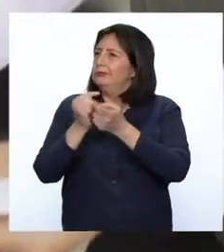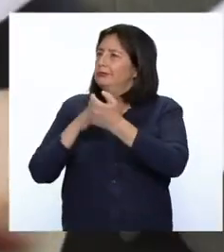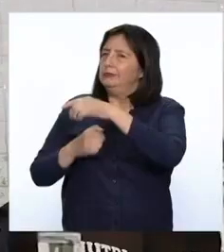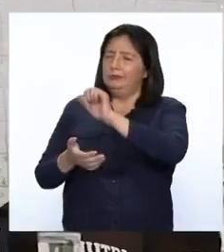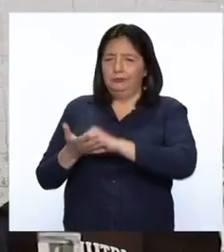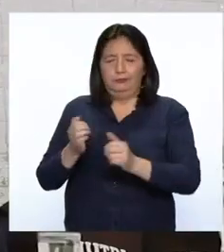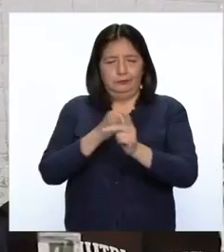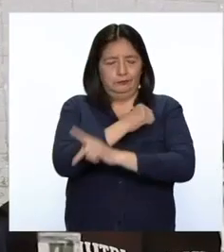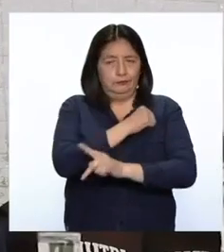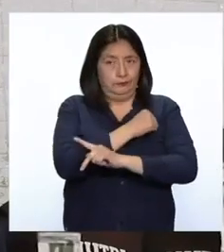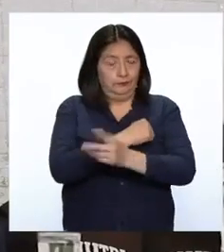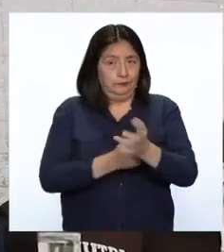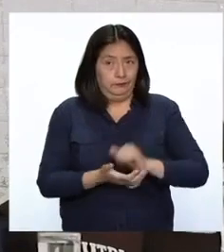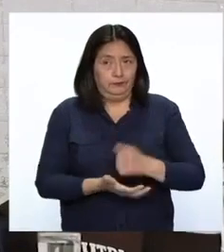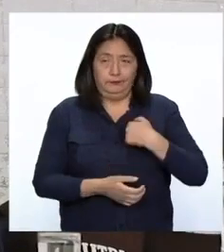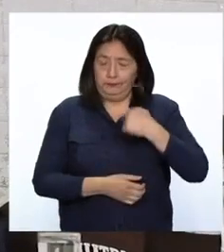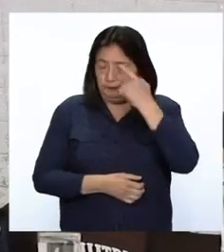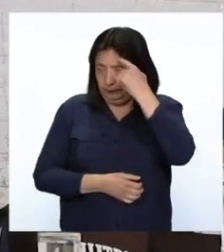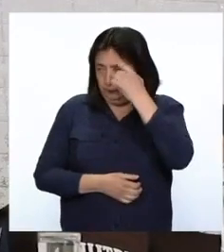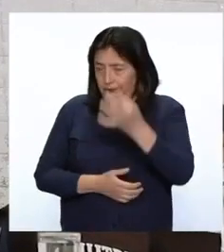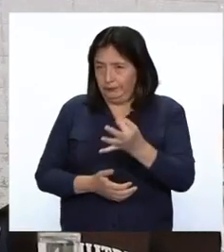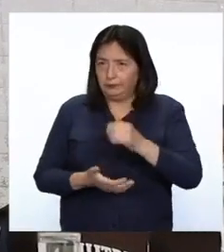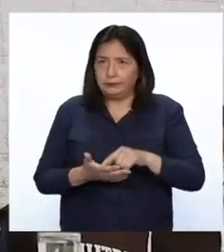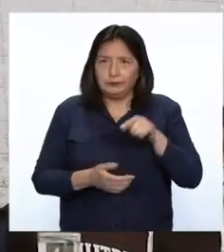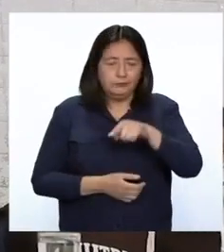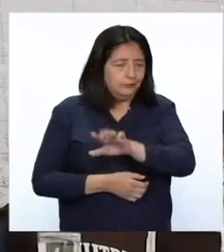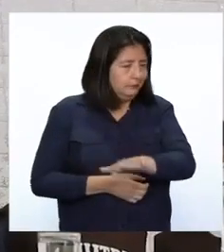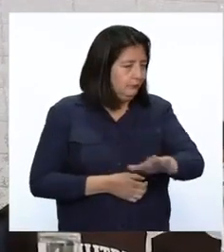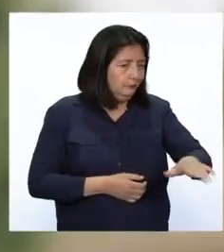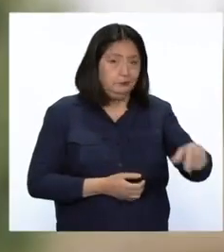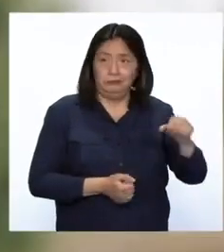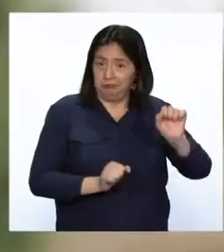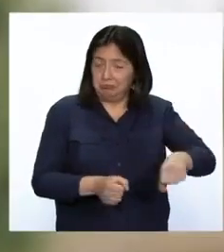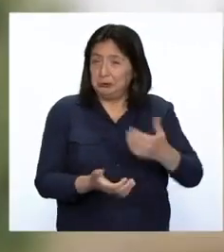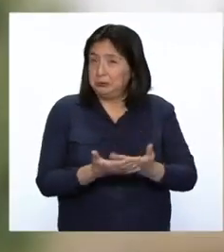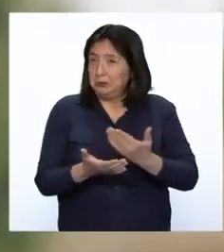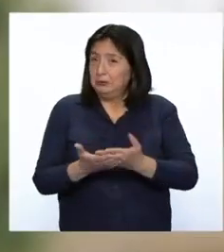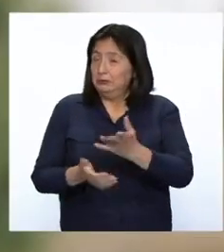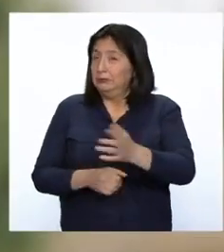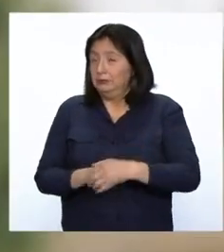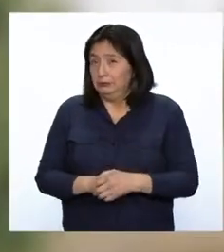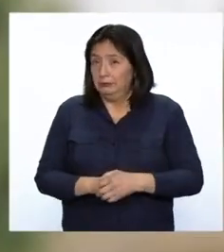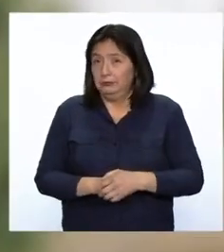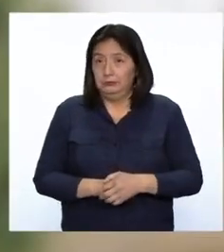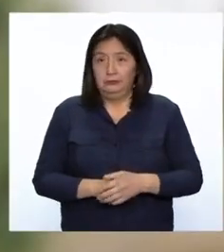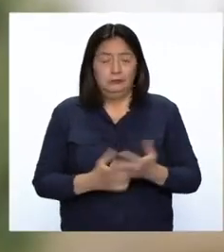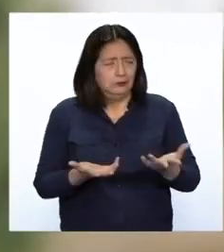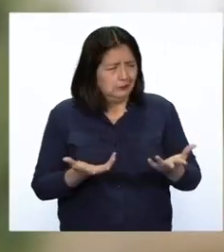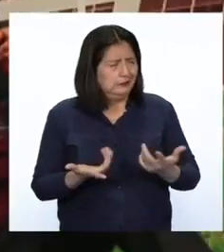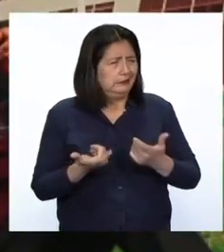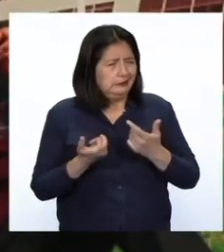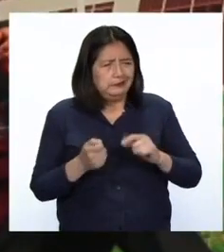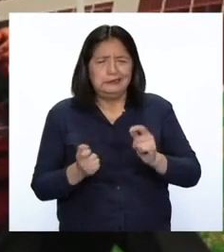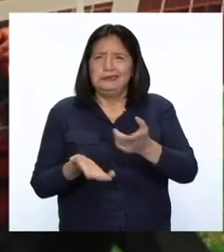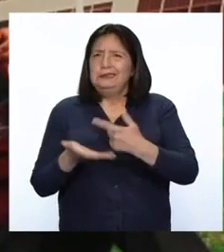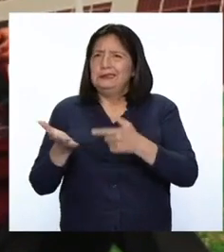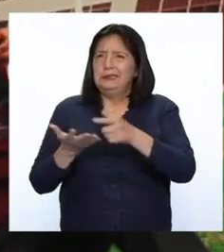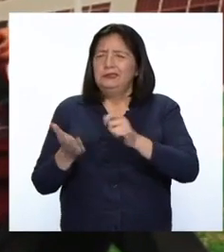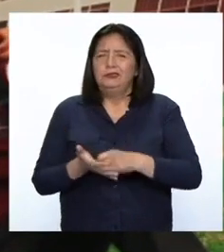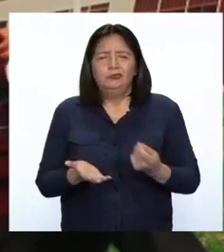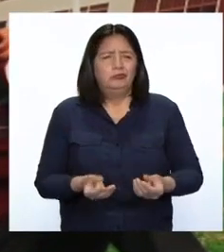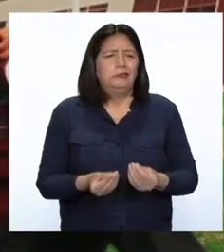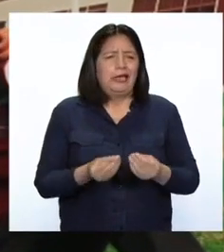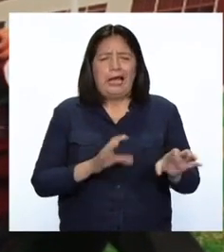país y creo que estos niños son prueba de ello. Quienes están tratando de sacar unos productos de